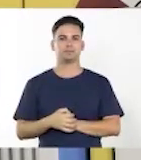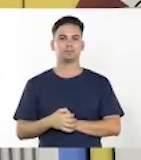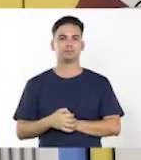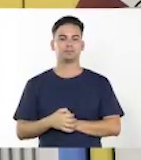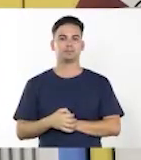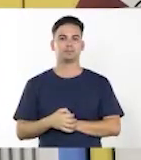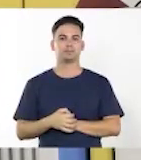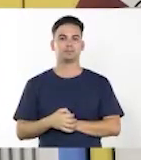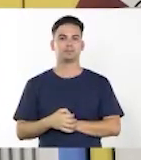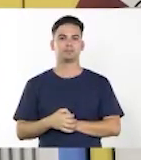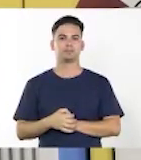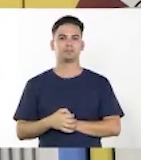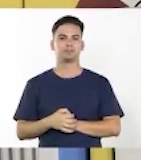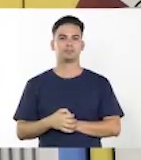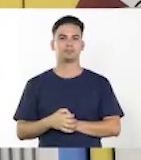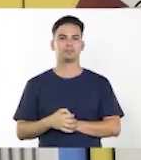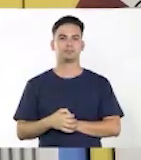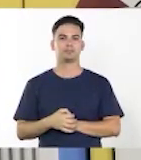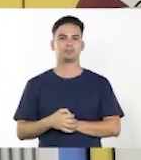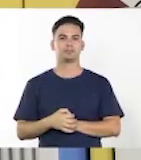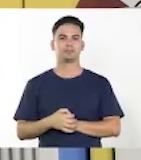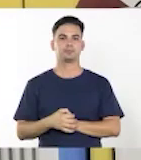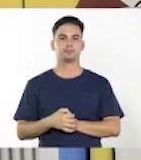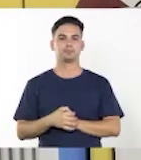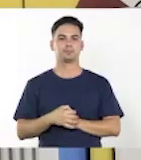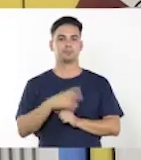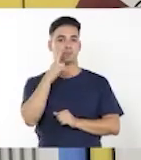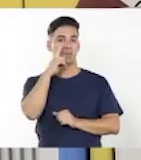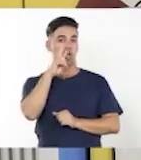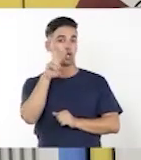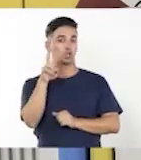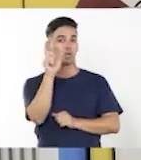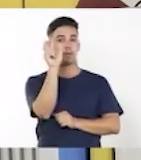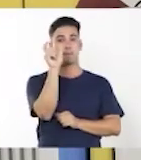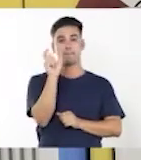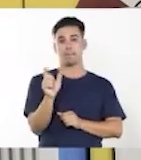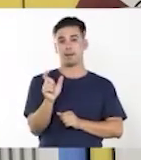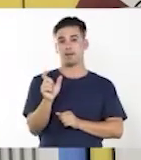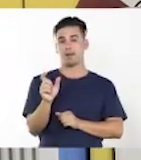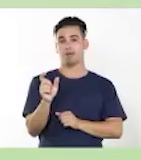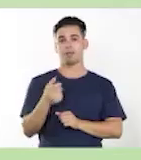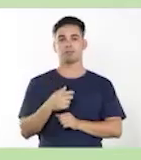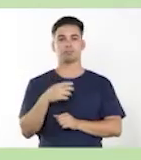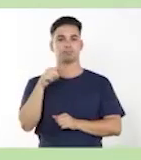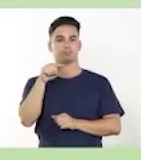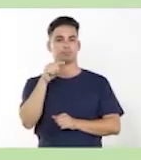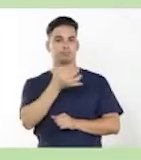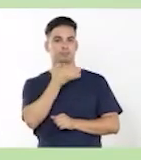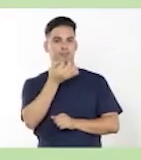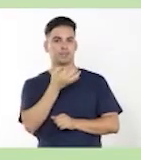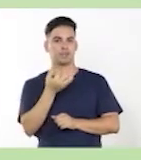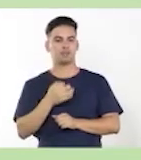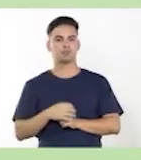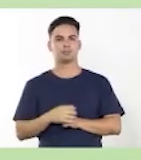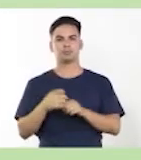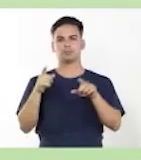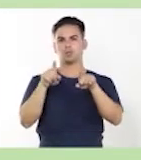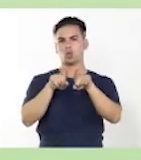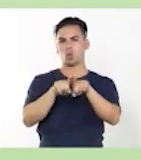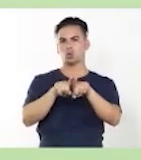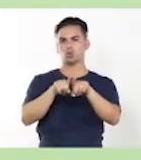Seguimos. Observa las palabras y expresiones a continuación. Se escriben juntas,